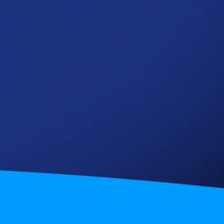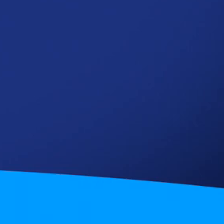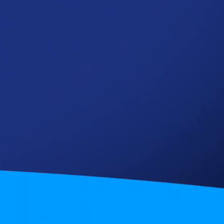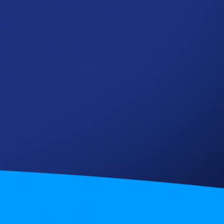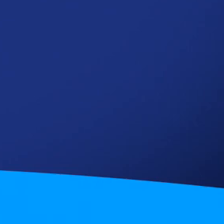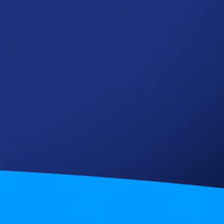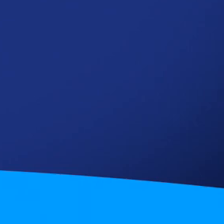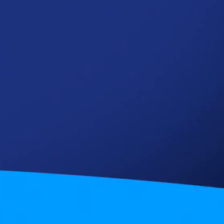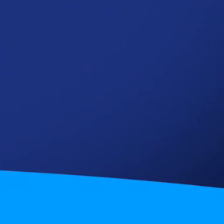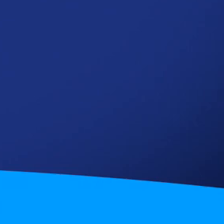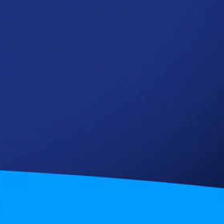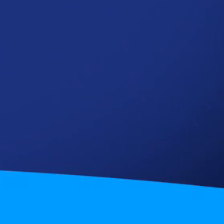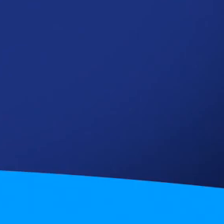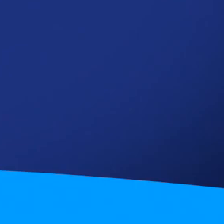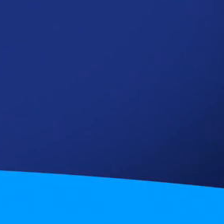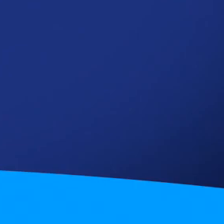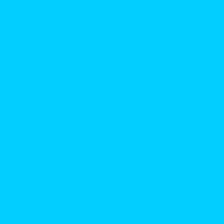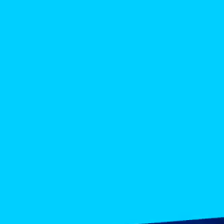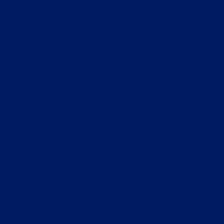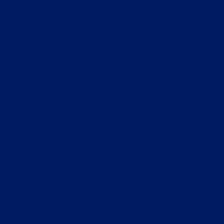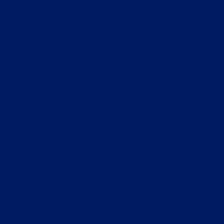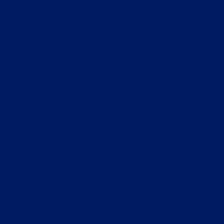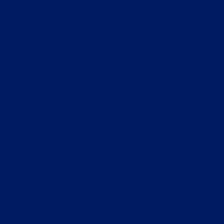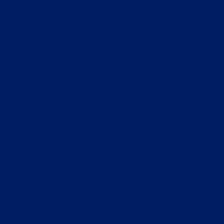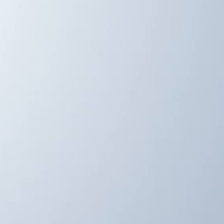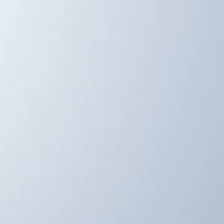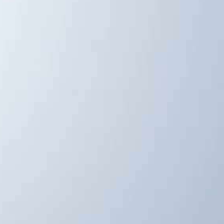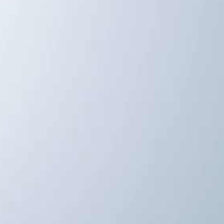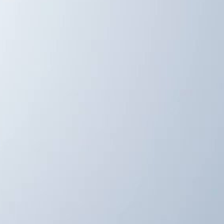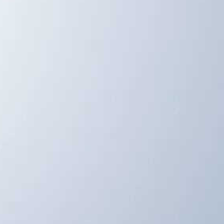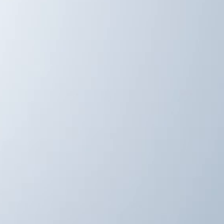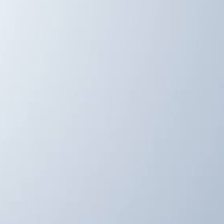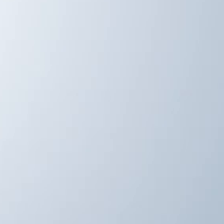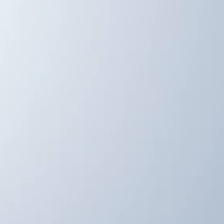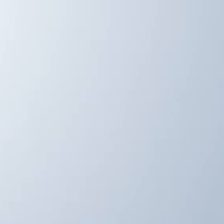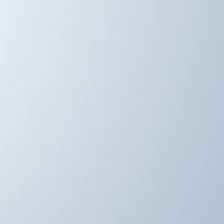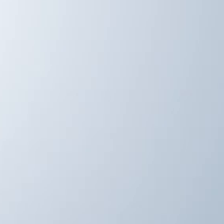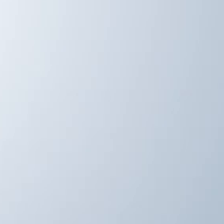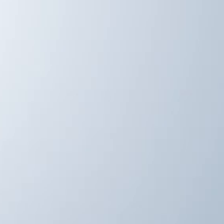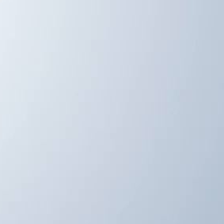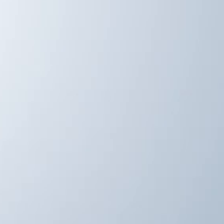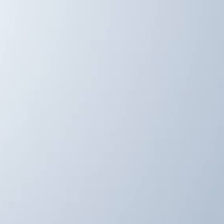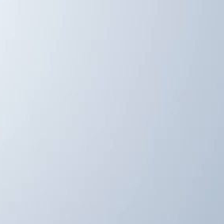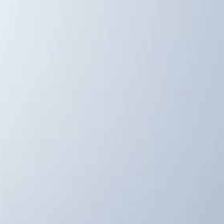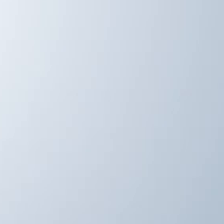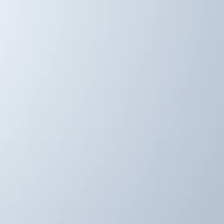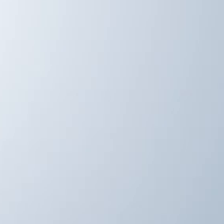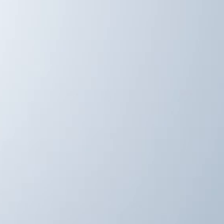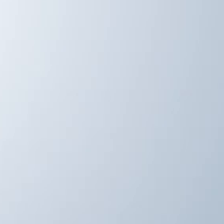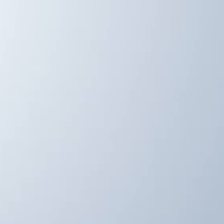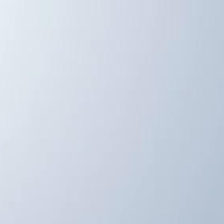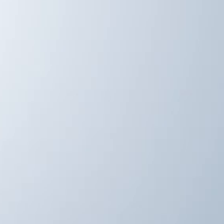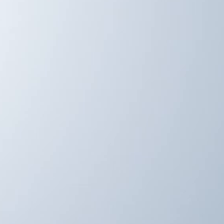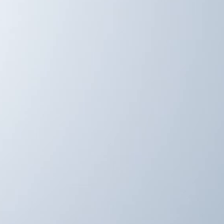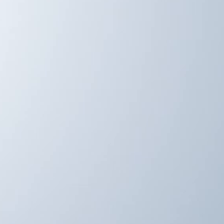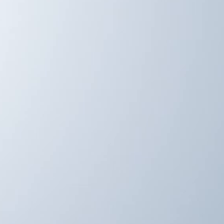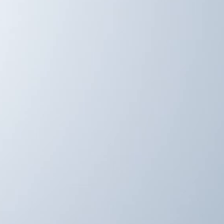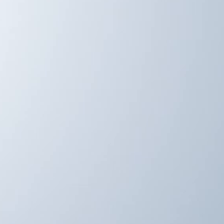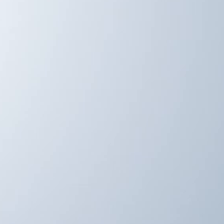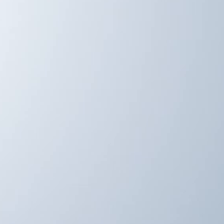La Academia ha capacitado a más 48 mil personas en mercado laboral.